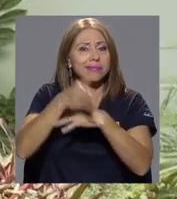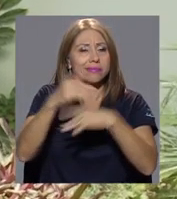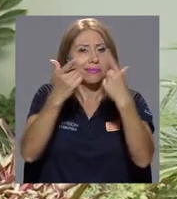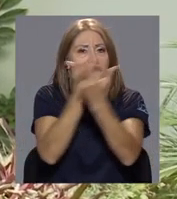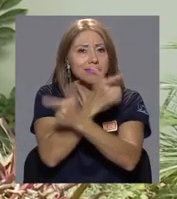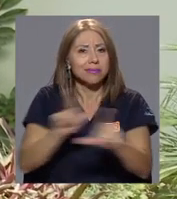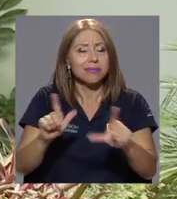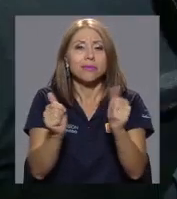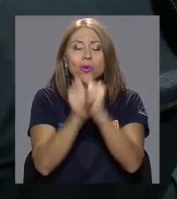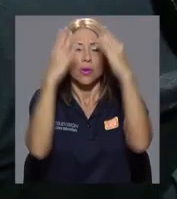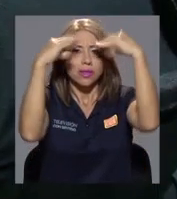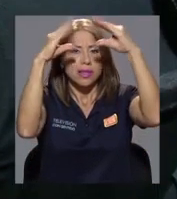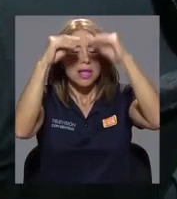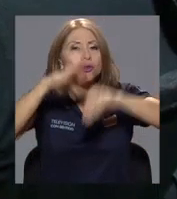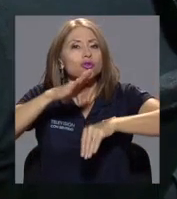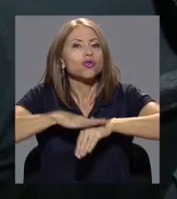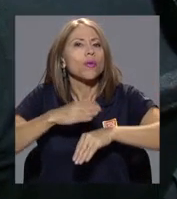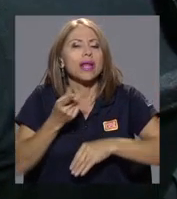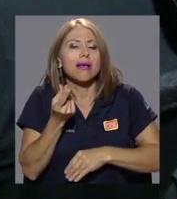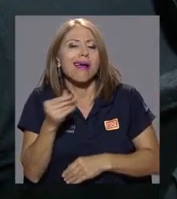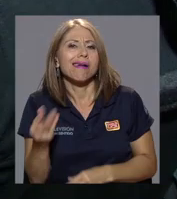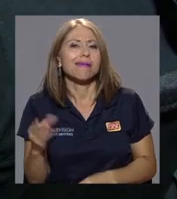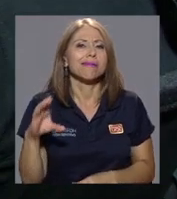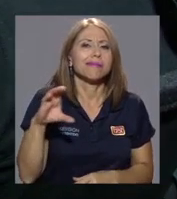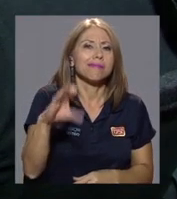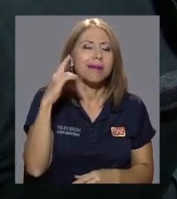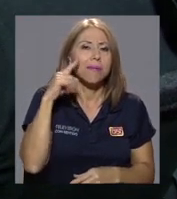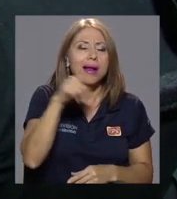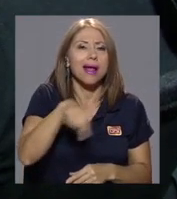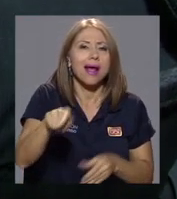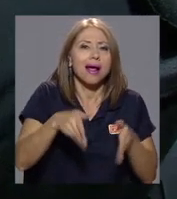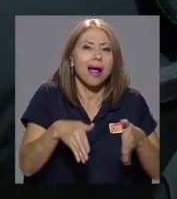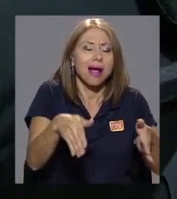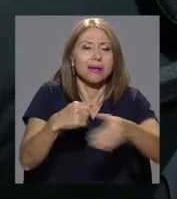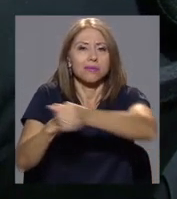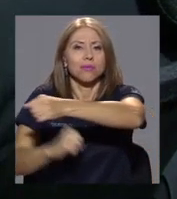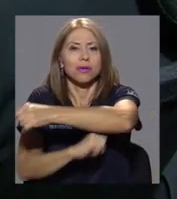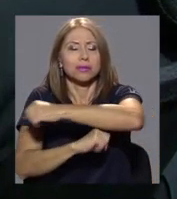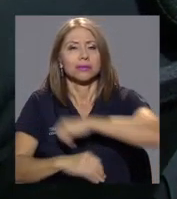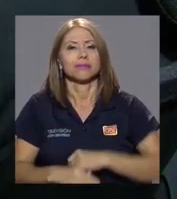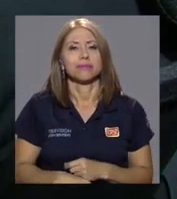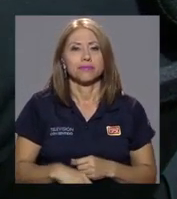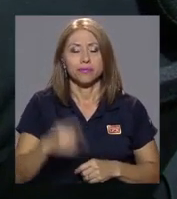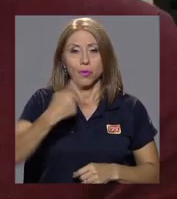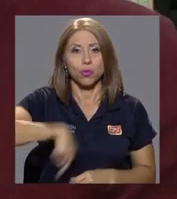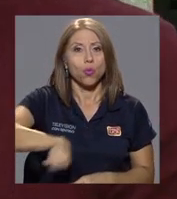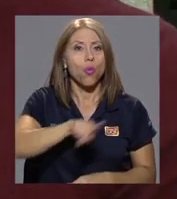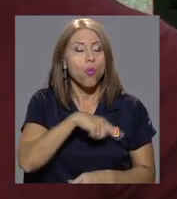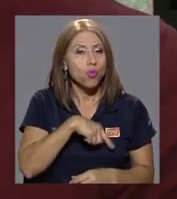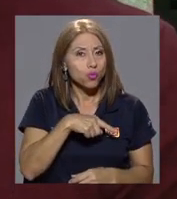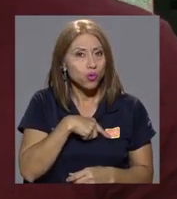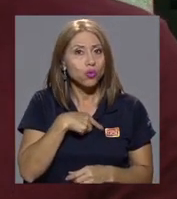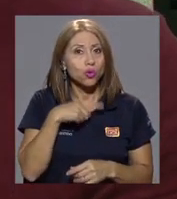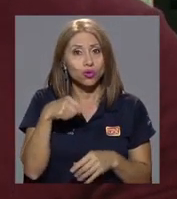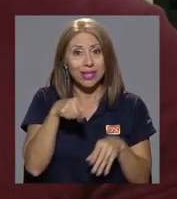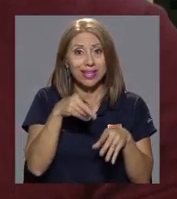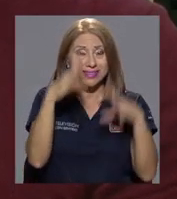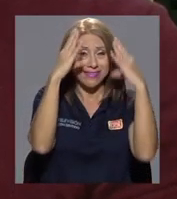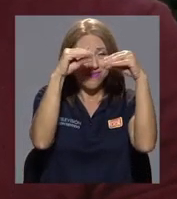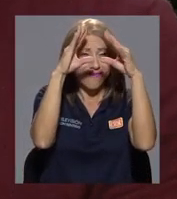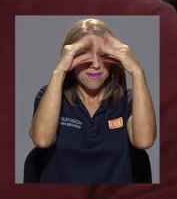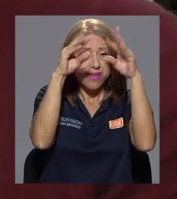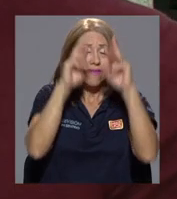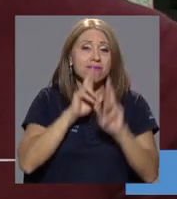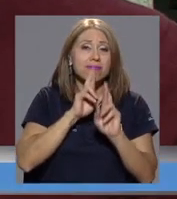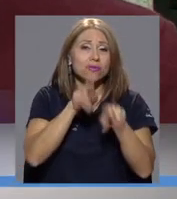datos sobre las condiciones de la inversión realizada en este tipo de infraestructuras. Nosotros estamos poniendo en este portal